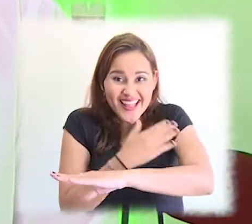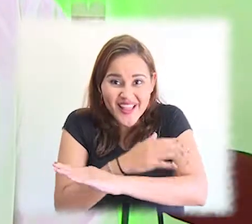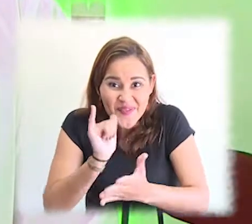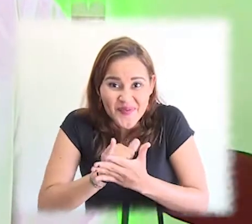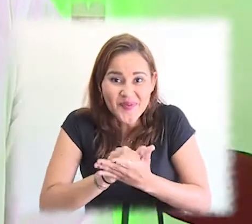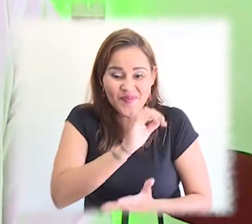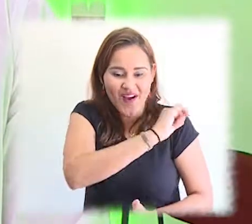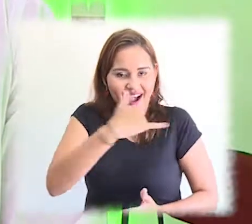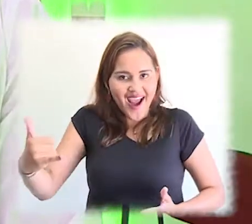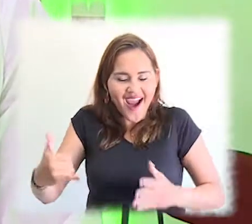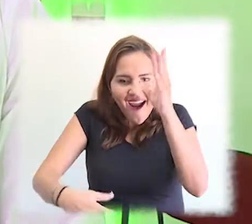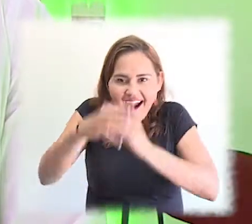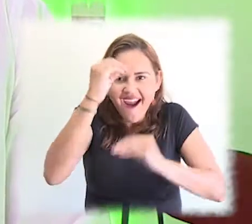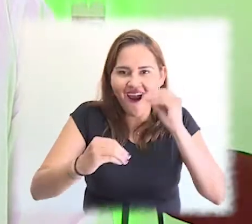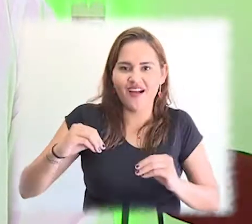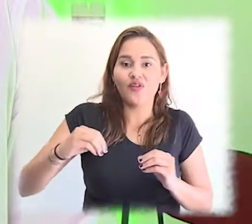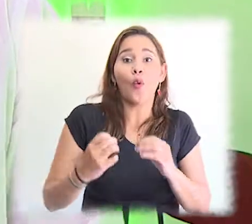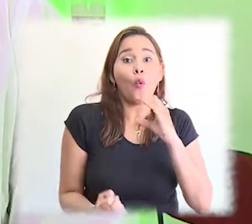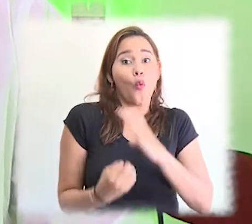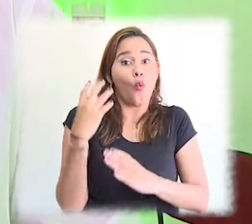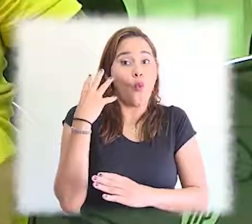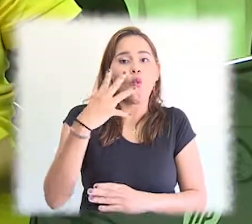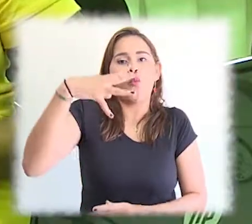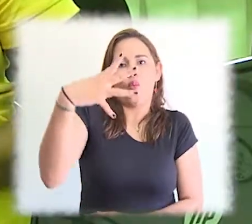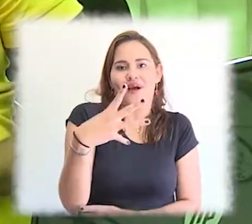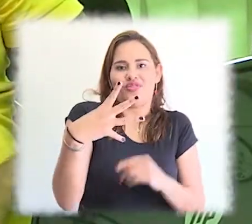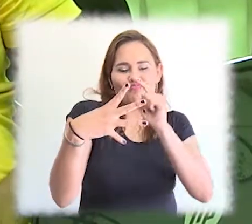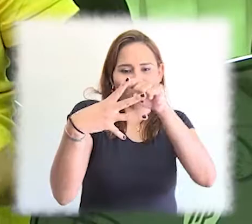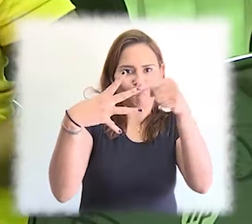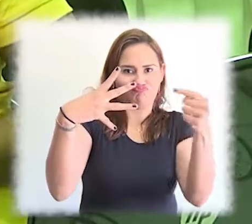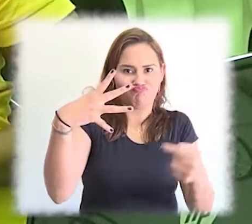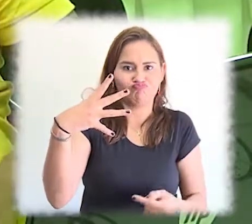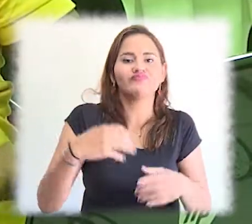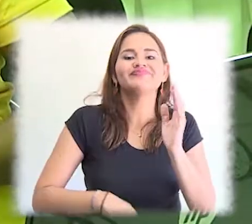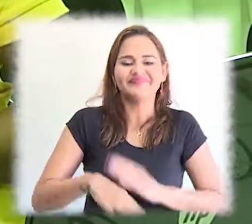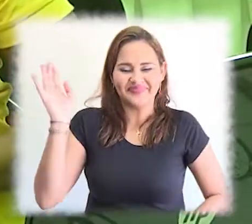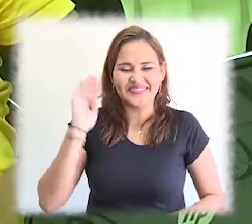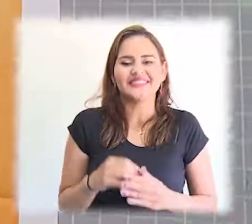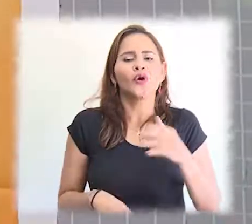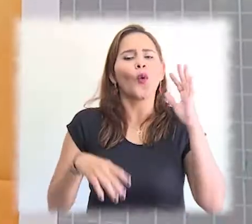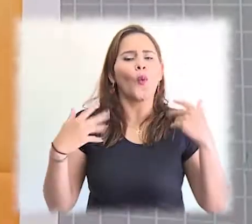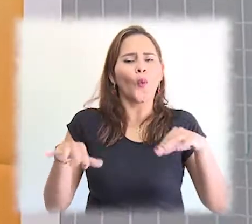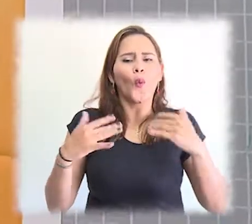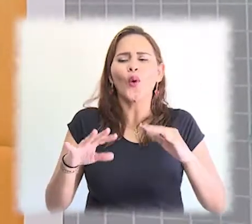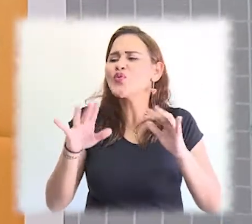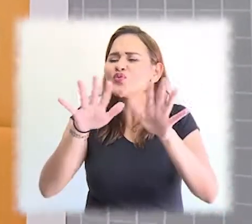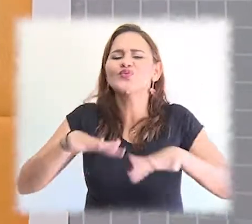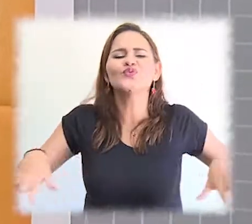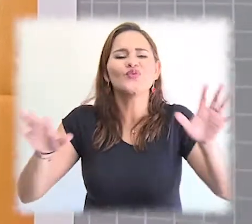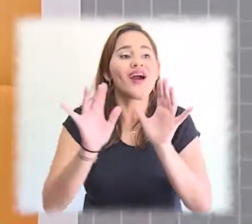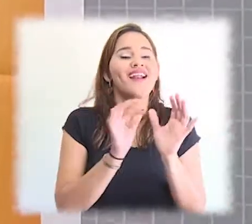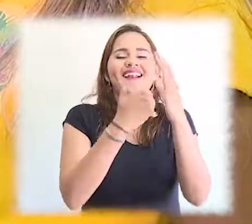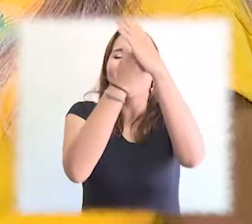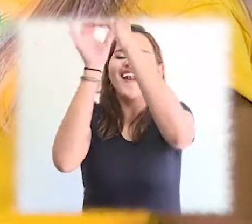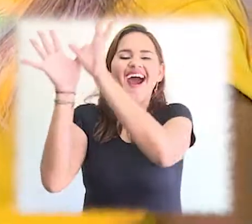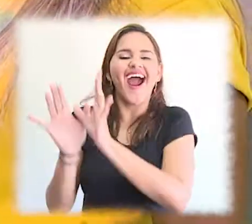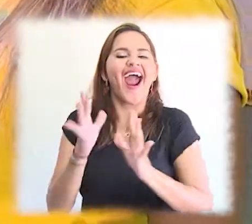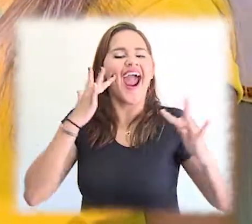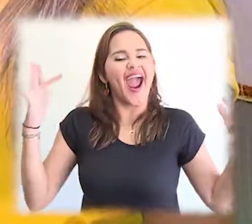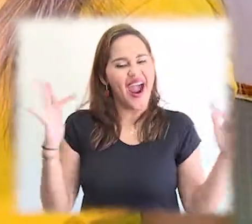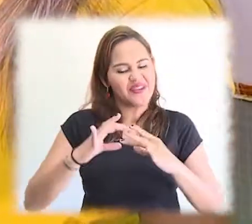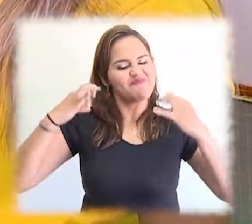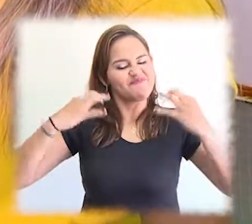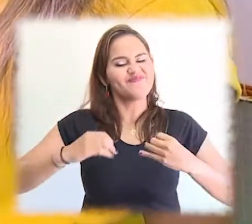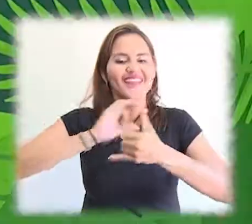y Zona Bananera y Ciénaga y todos nuestros territorios. Con éxito se cerró el reto incubador Aracataca, actividad que